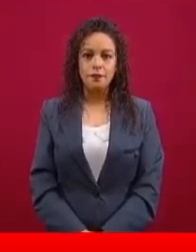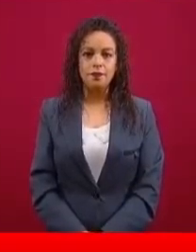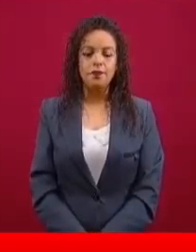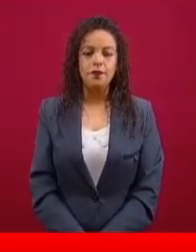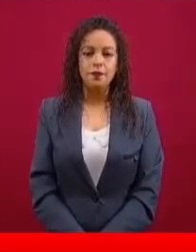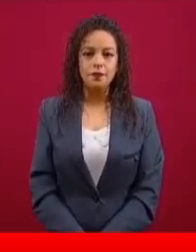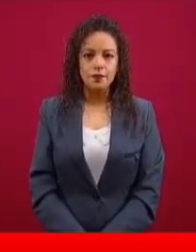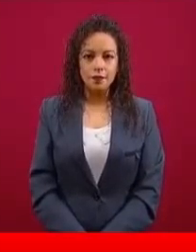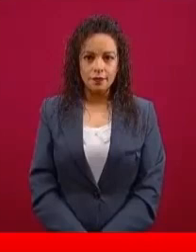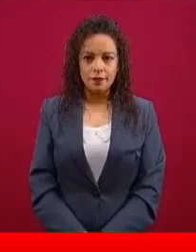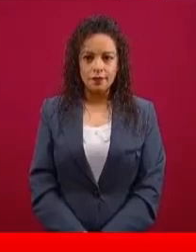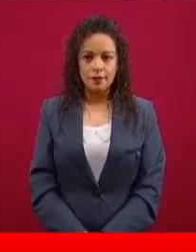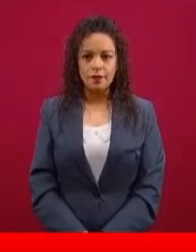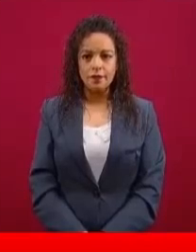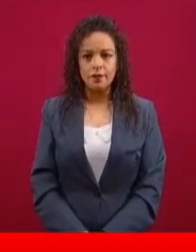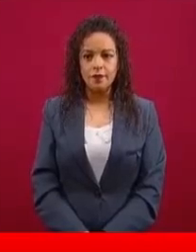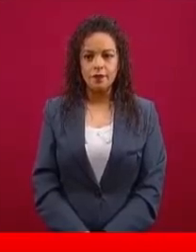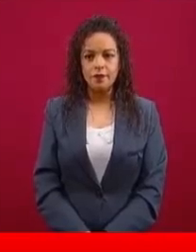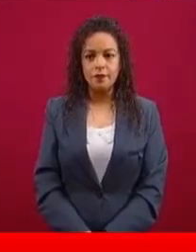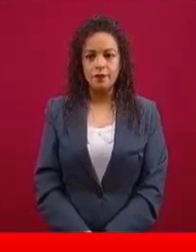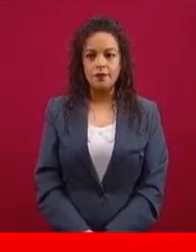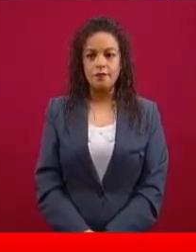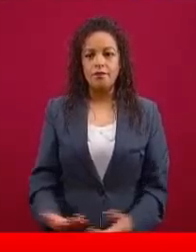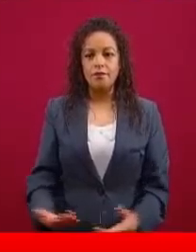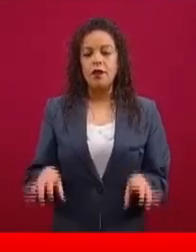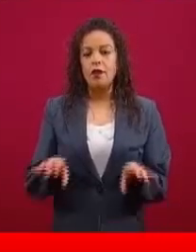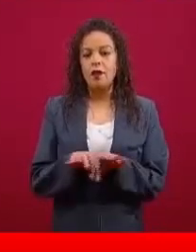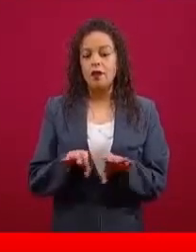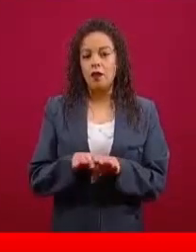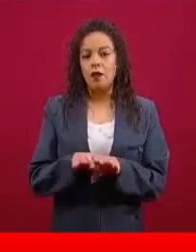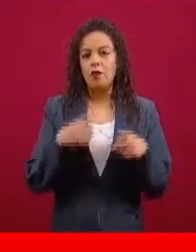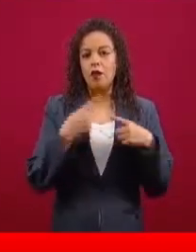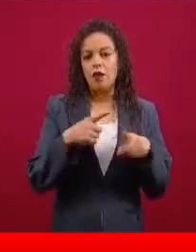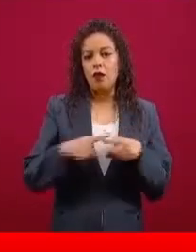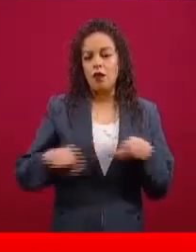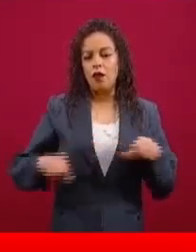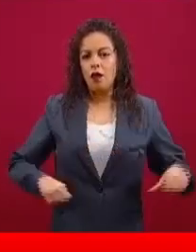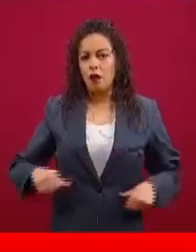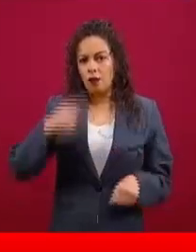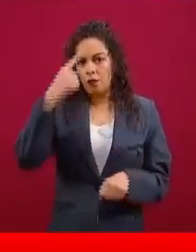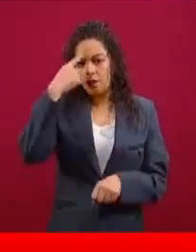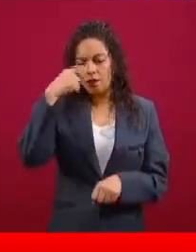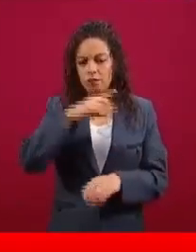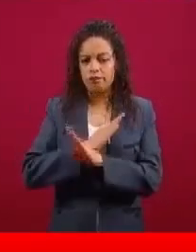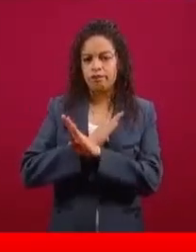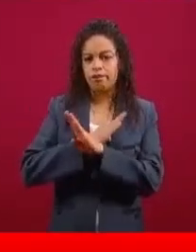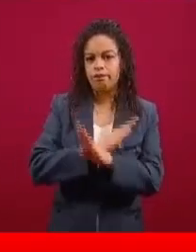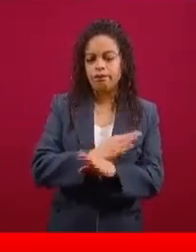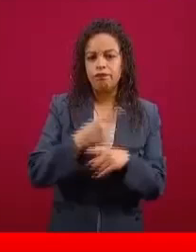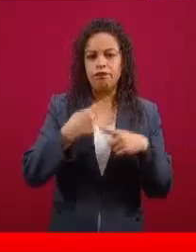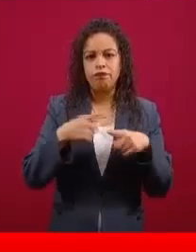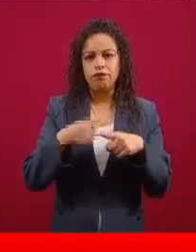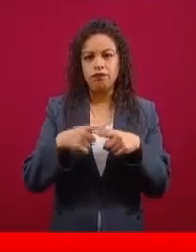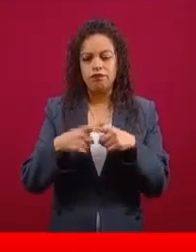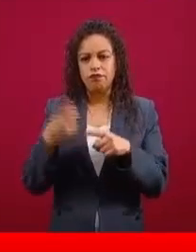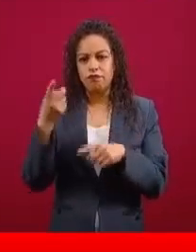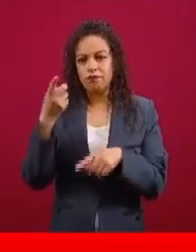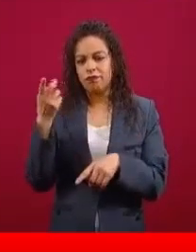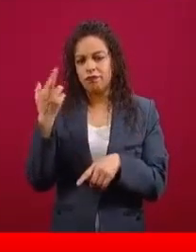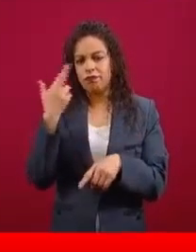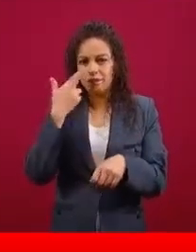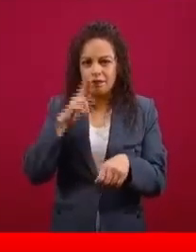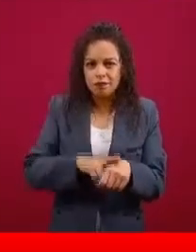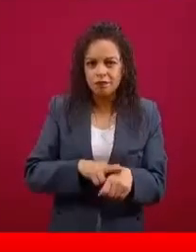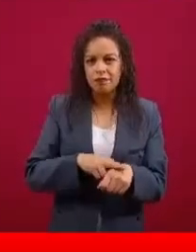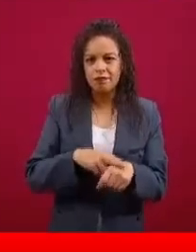En cuanto a acciones contra la delincuencia organizada, aquí tenemos el efectivo que